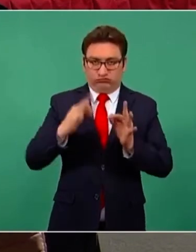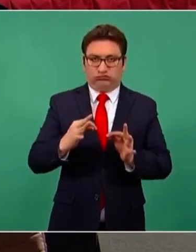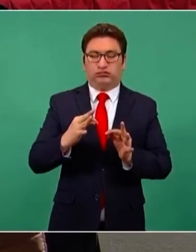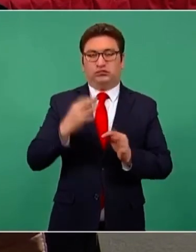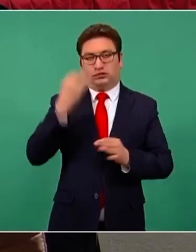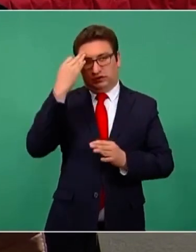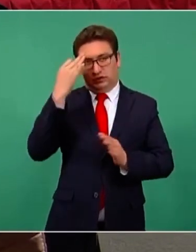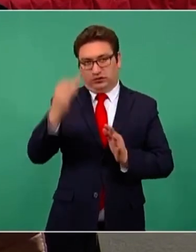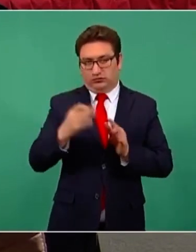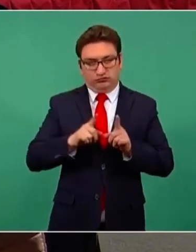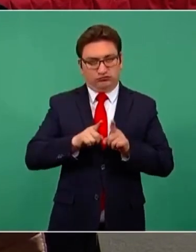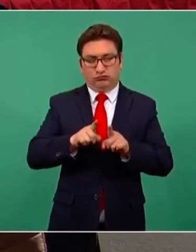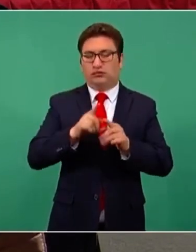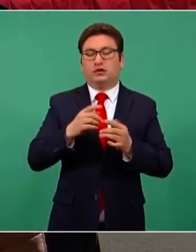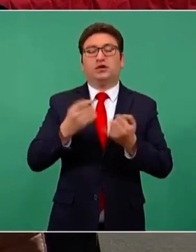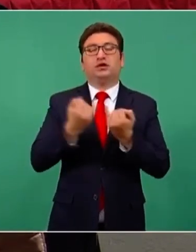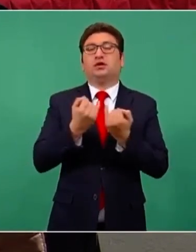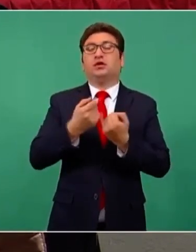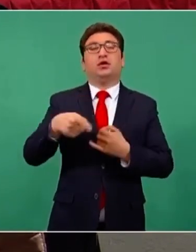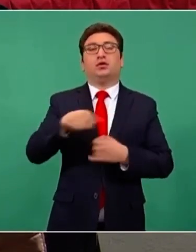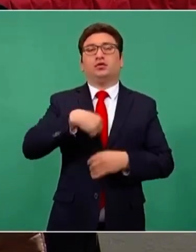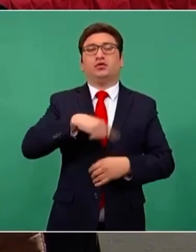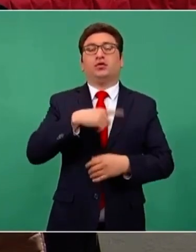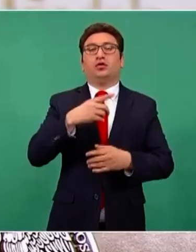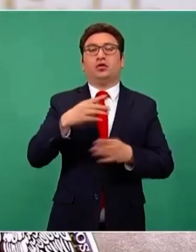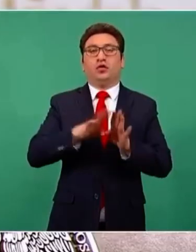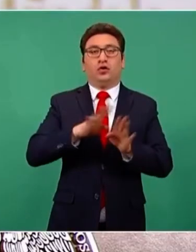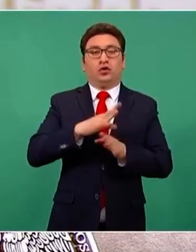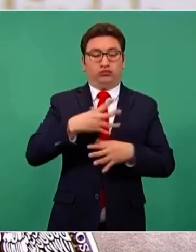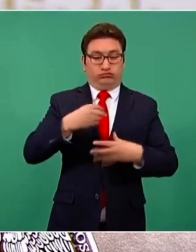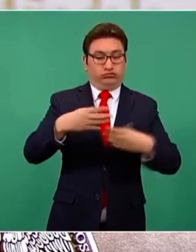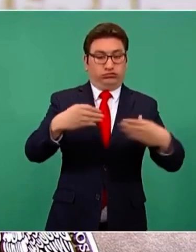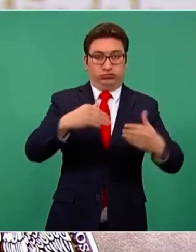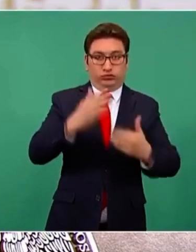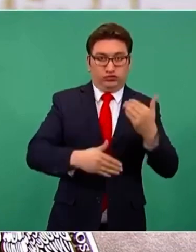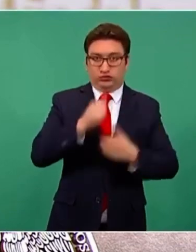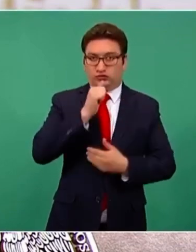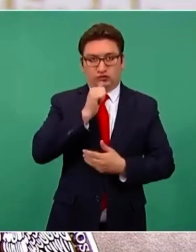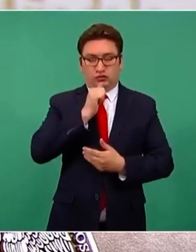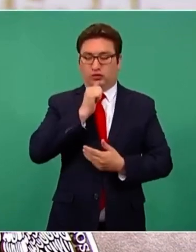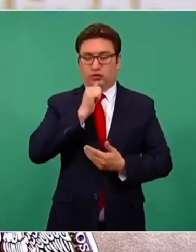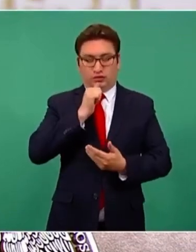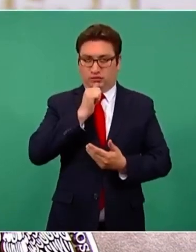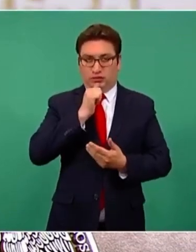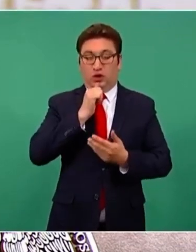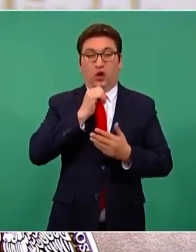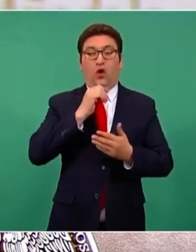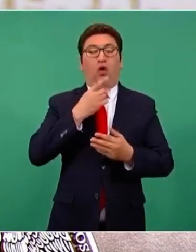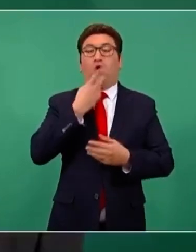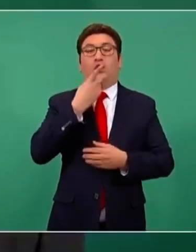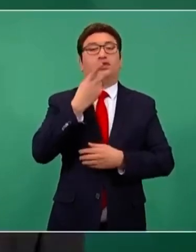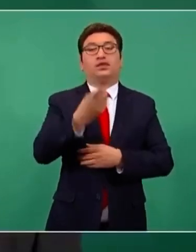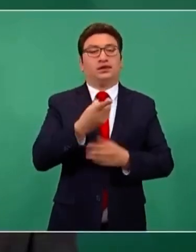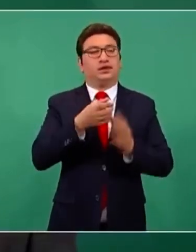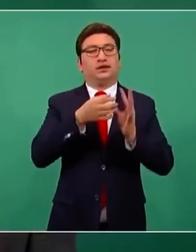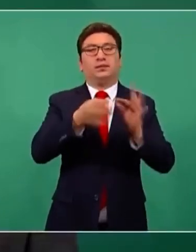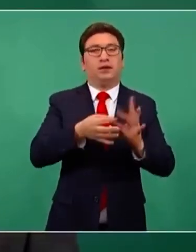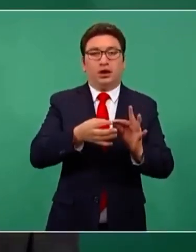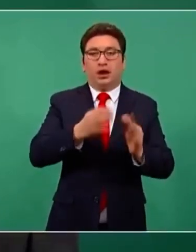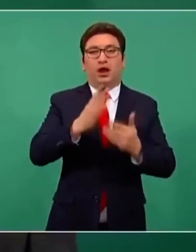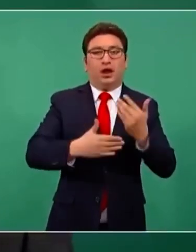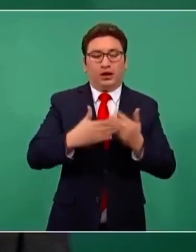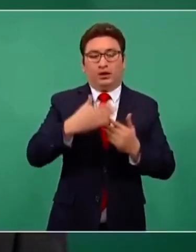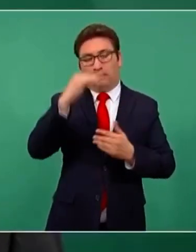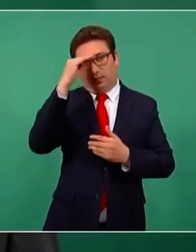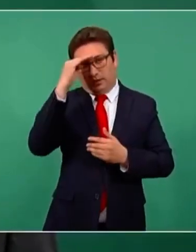real. Ninguna conclusión sobre el curso de la epidemia debe asumirse como que es una conclusión definitiva, permanente o una